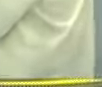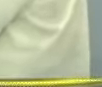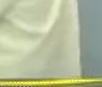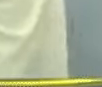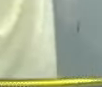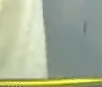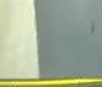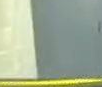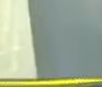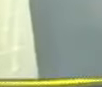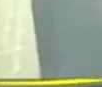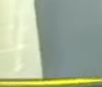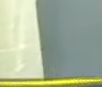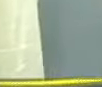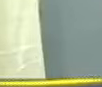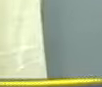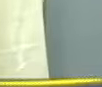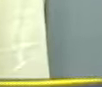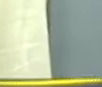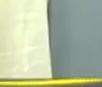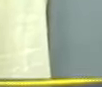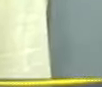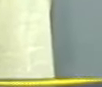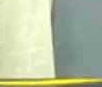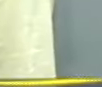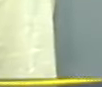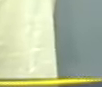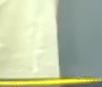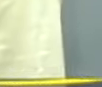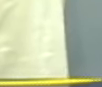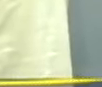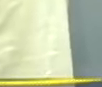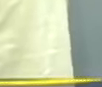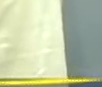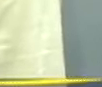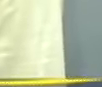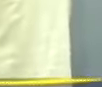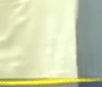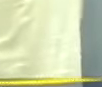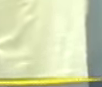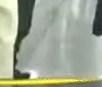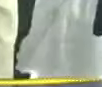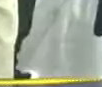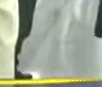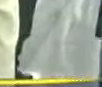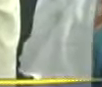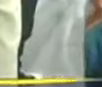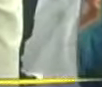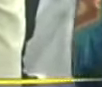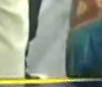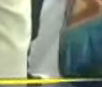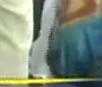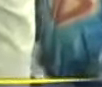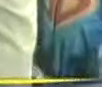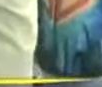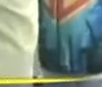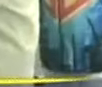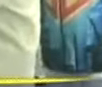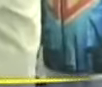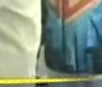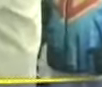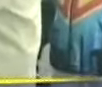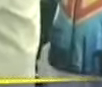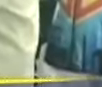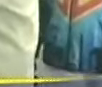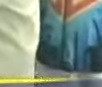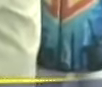¿Y Tisubi? ¿De dónde eres tú, Tisubi? Campo Carabobo ¿Campo Carabobo? Sí, señor ¿Estás estudiando? Sí, soy estudiante ¿A qué